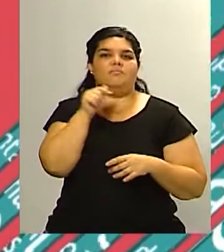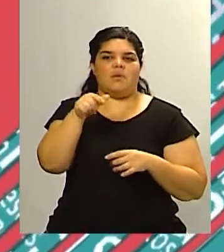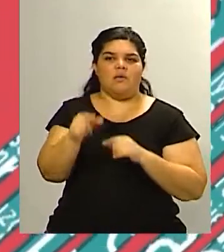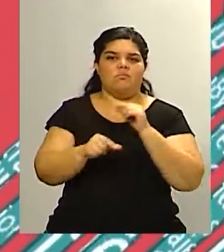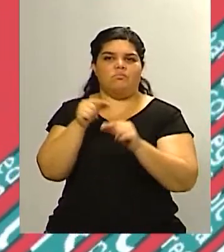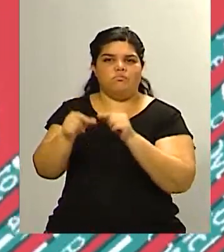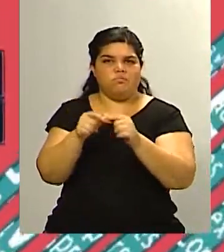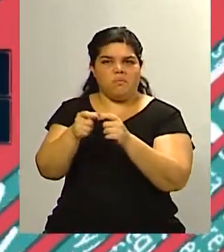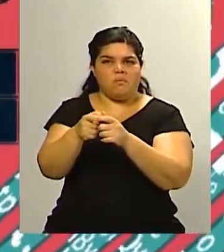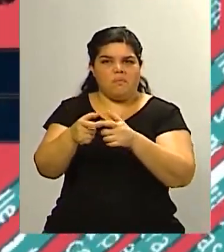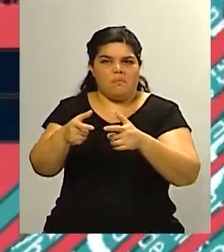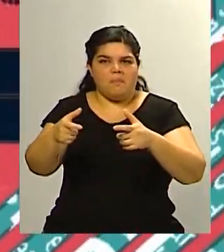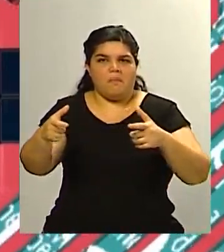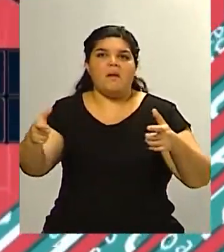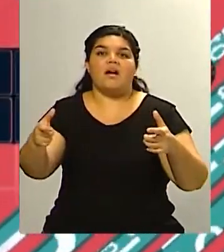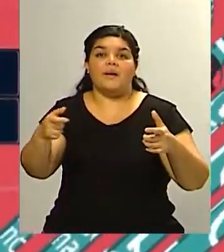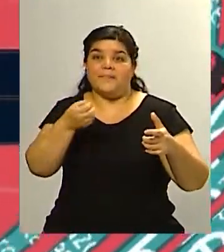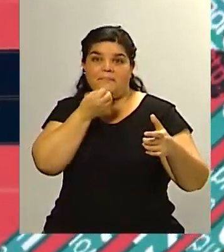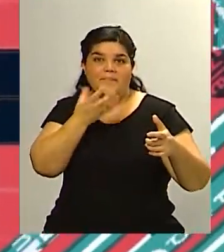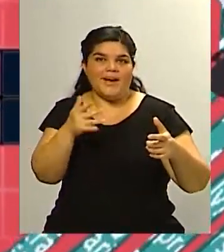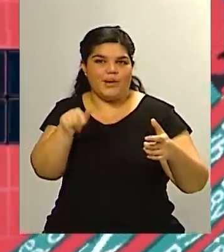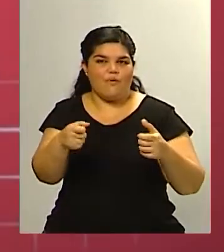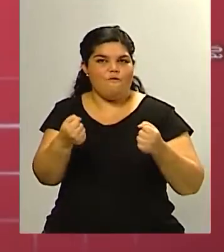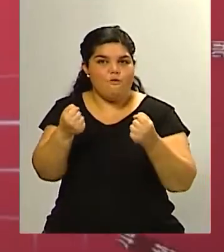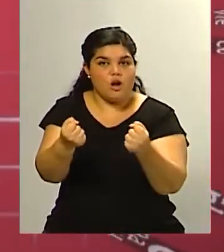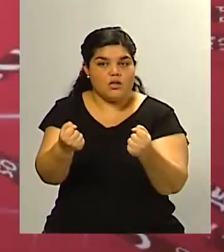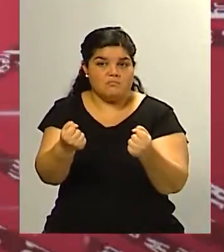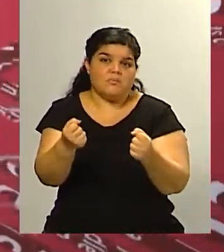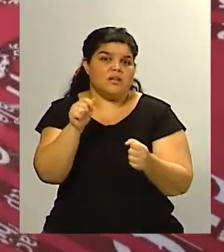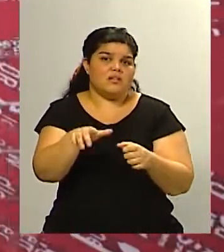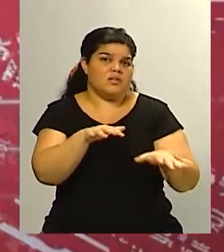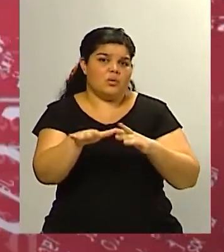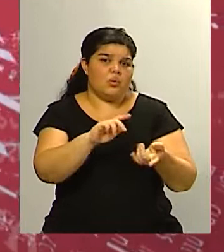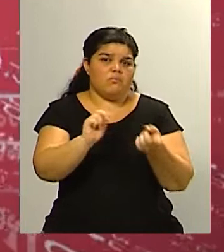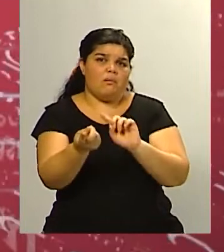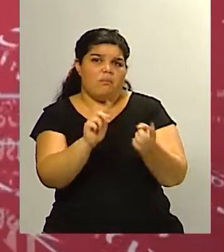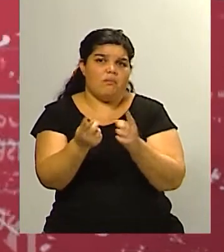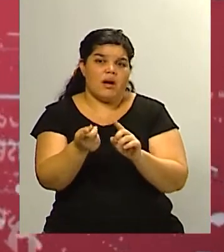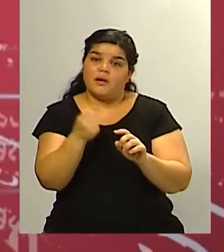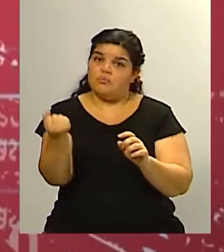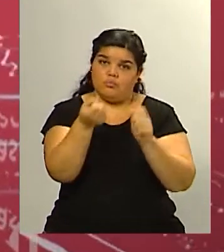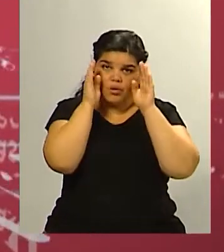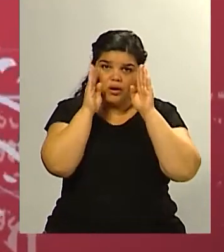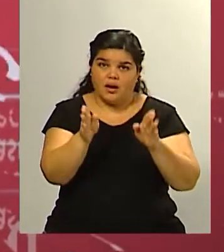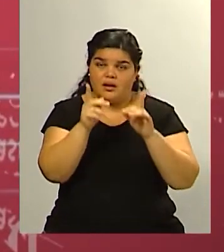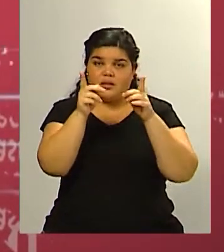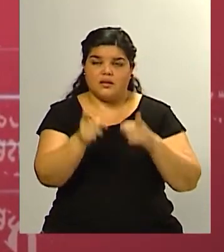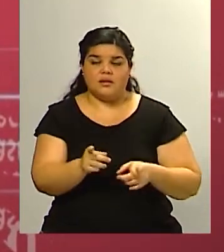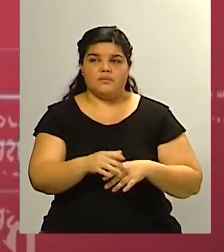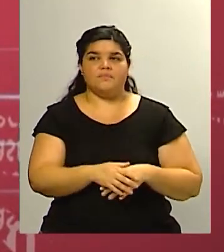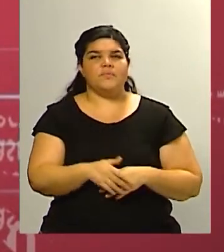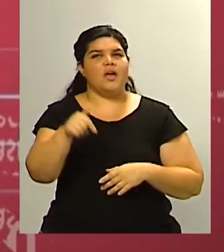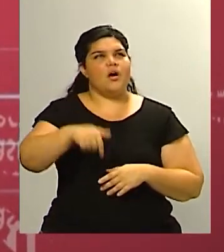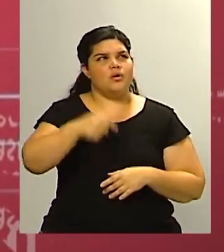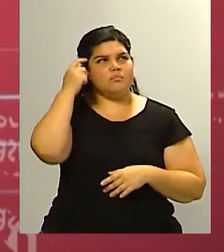está creciendo de una manera muy importante así que bueno son situaciones cambiantes a las cuales hay que prestar la atención también hablando de los medios y pensando